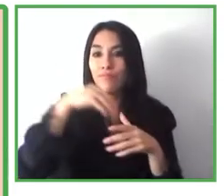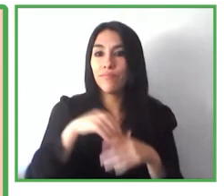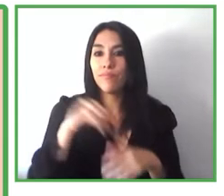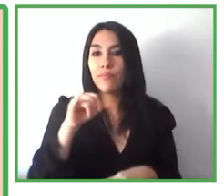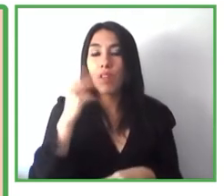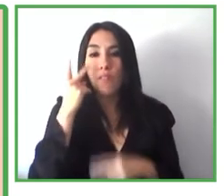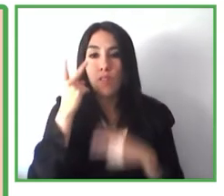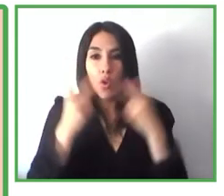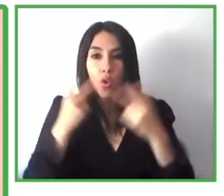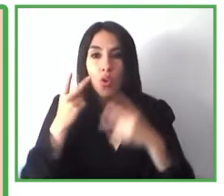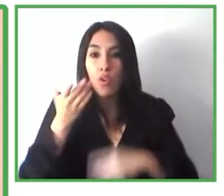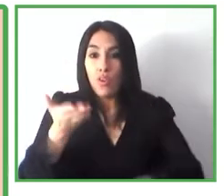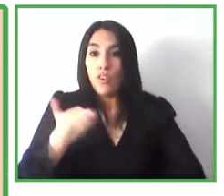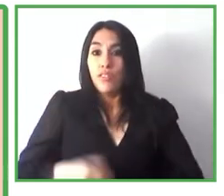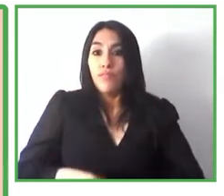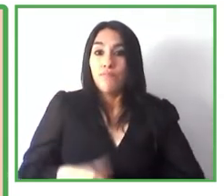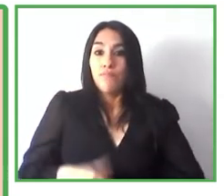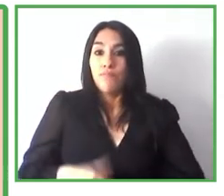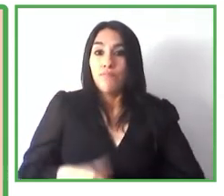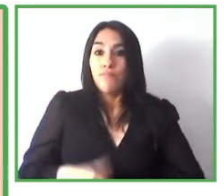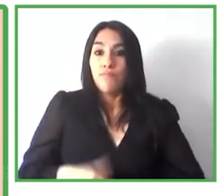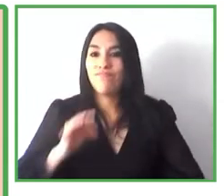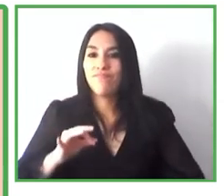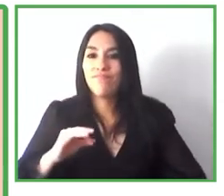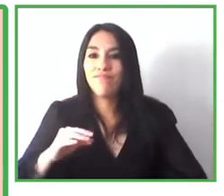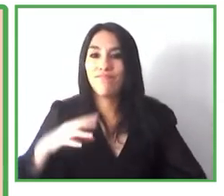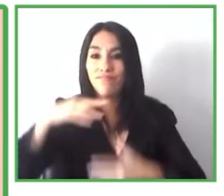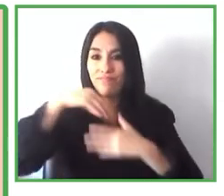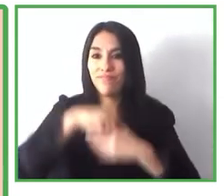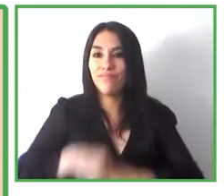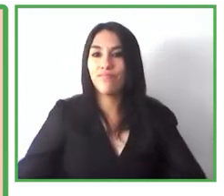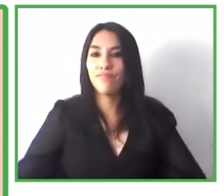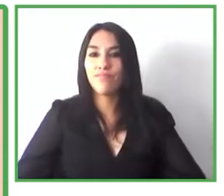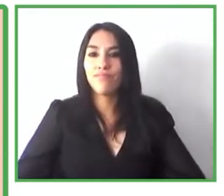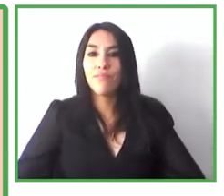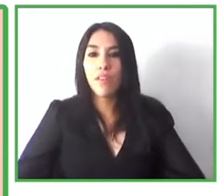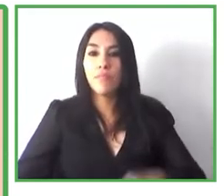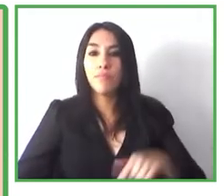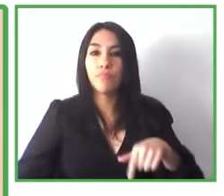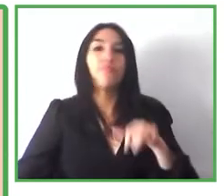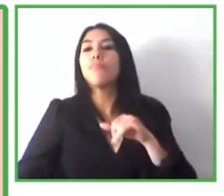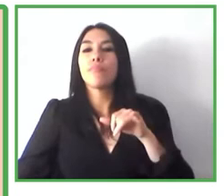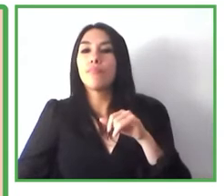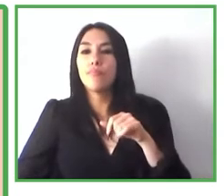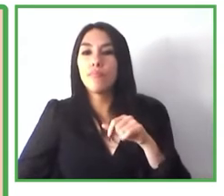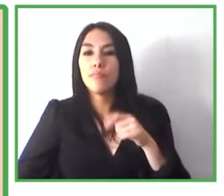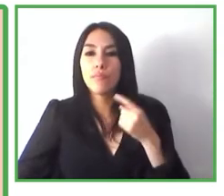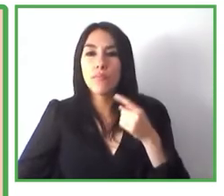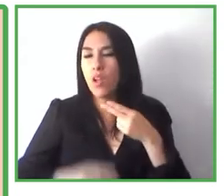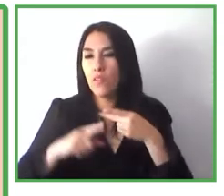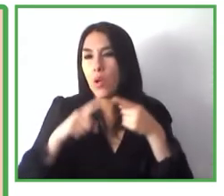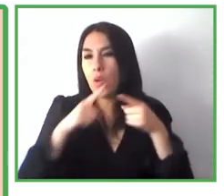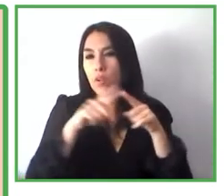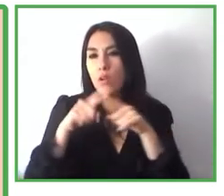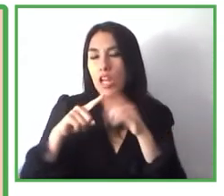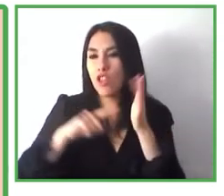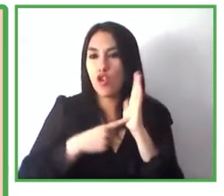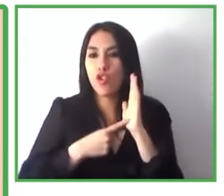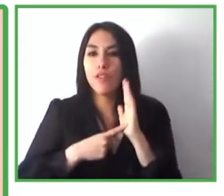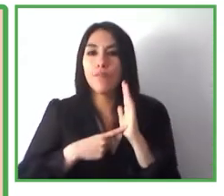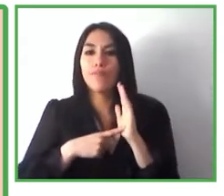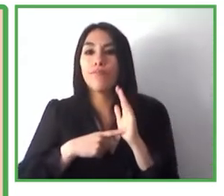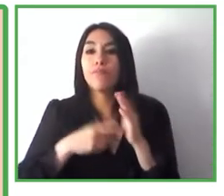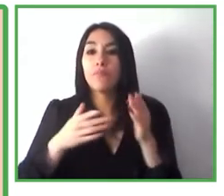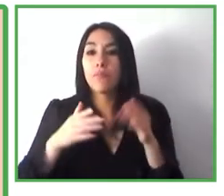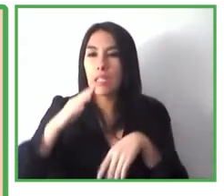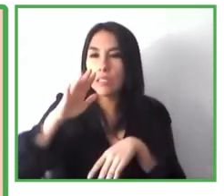humano dentro de un interiorismo determinado también utilizamos como veis ahora diferentes tecnologías para disponer de una referencia precisa sobre